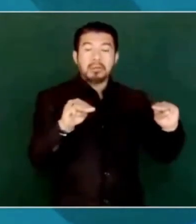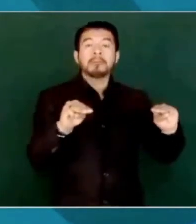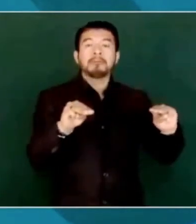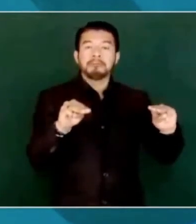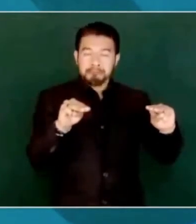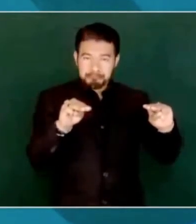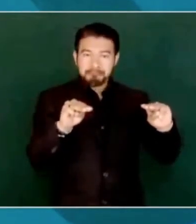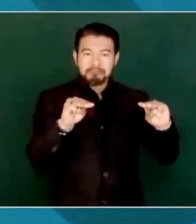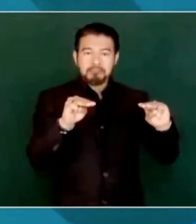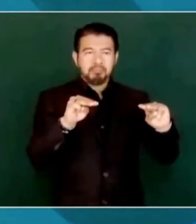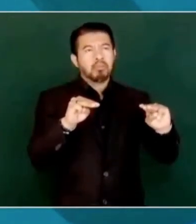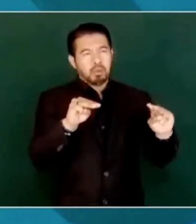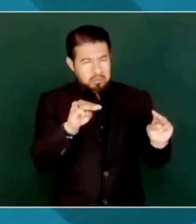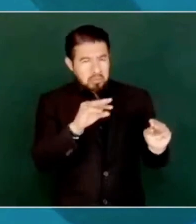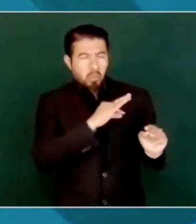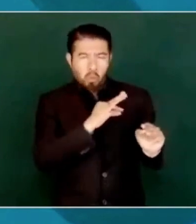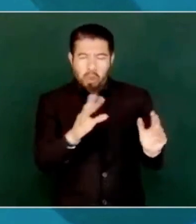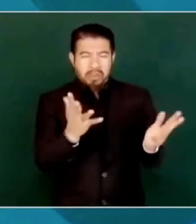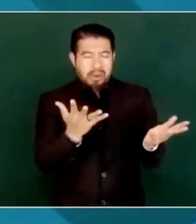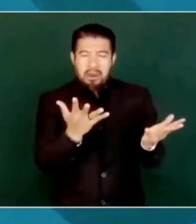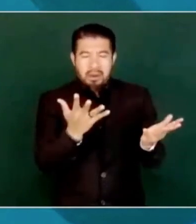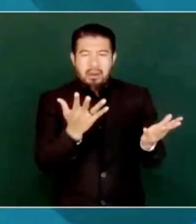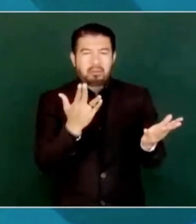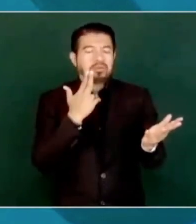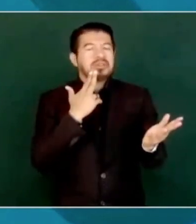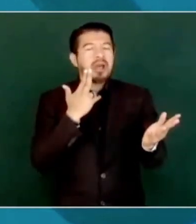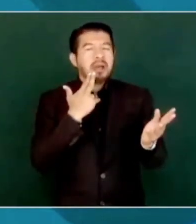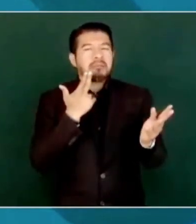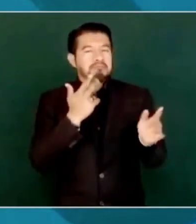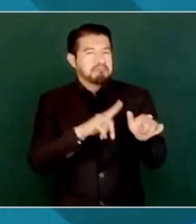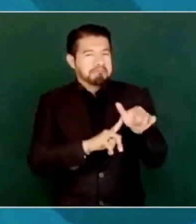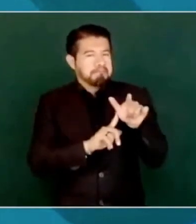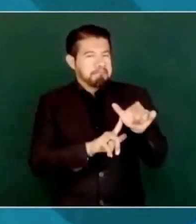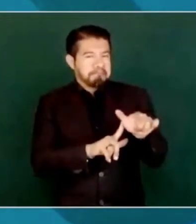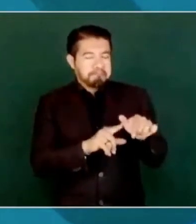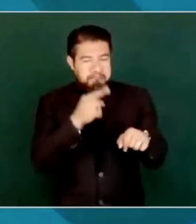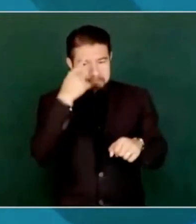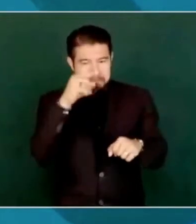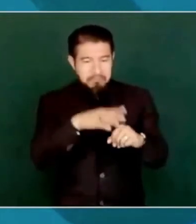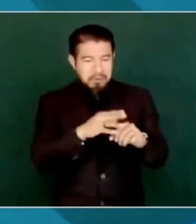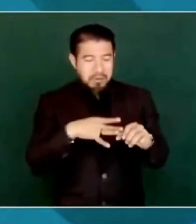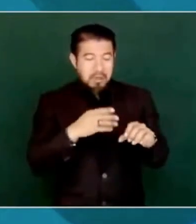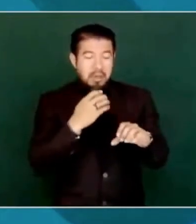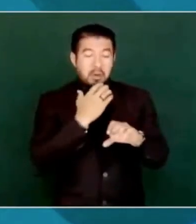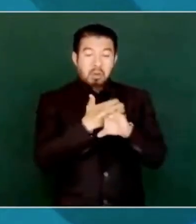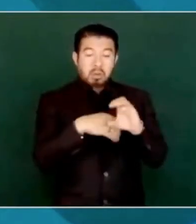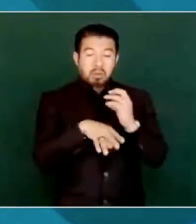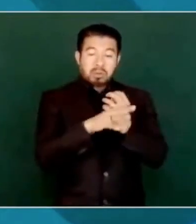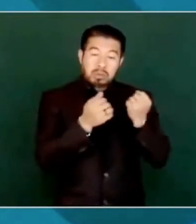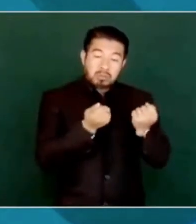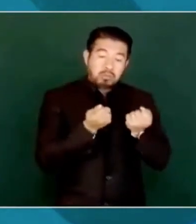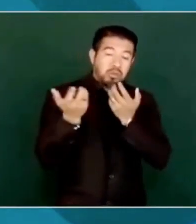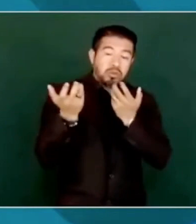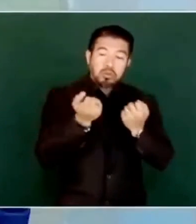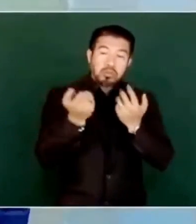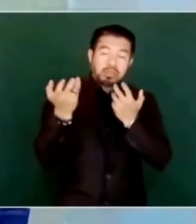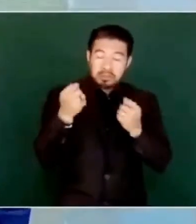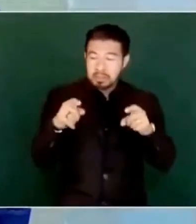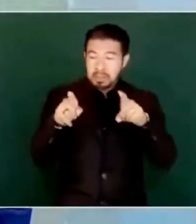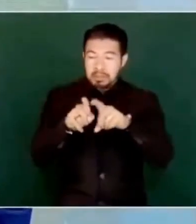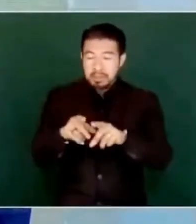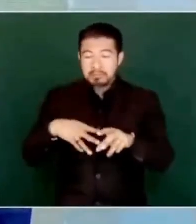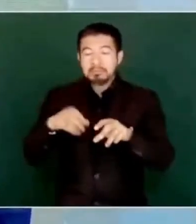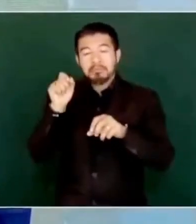seguir usando para trenes de carga y se incluyan los trenes